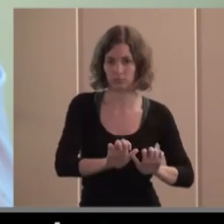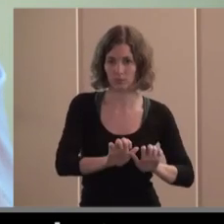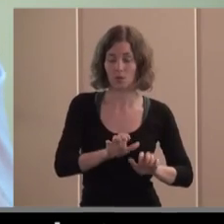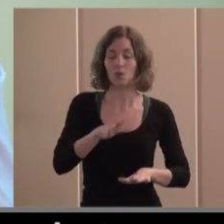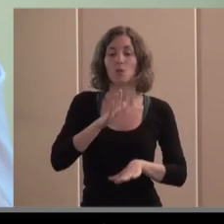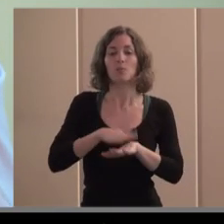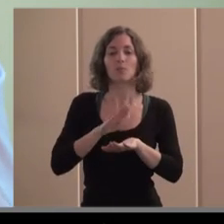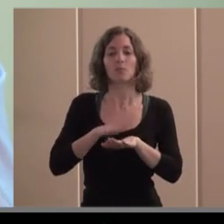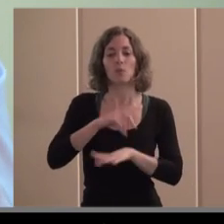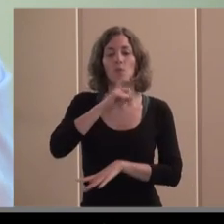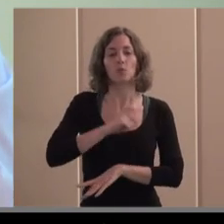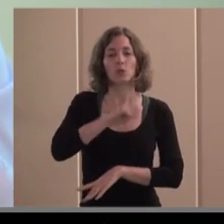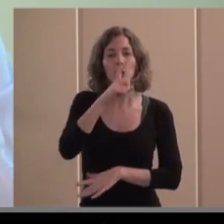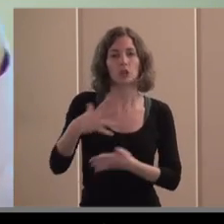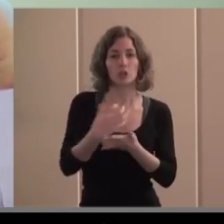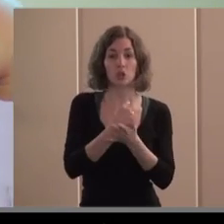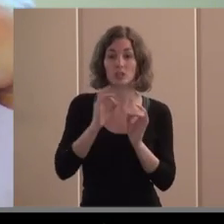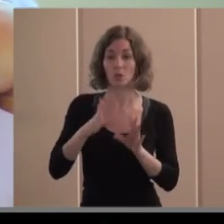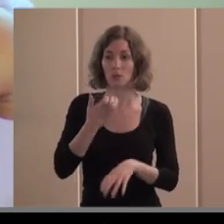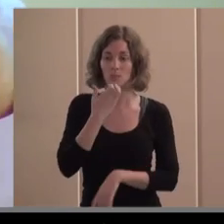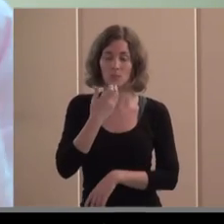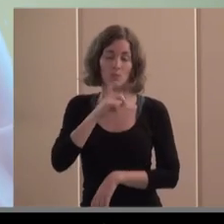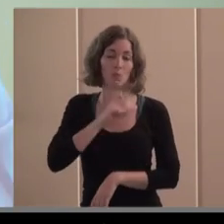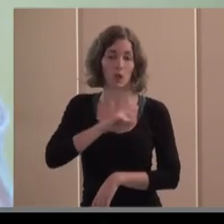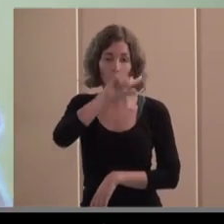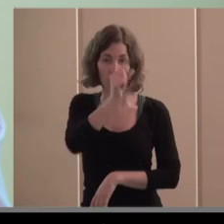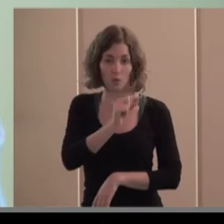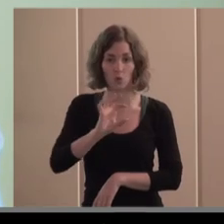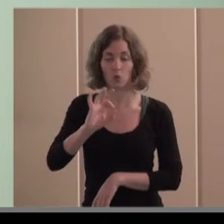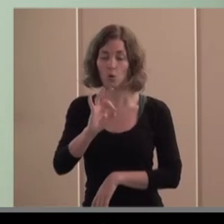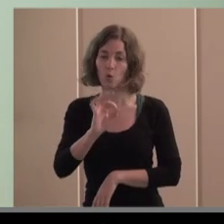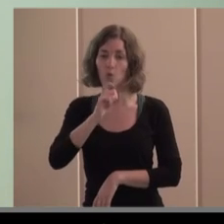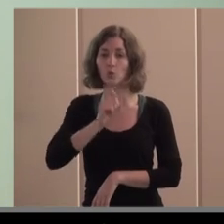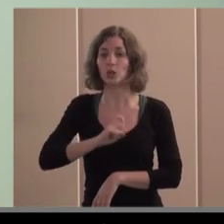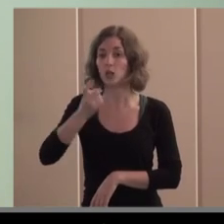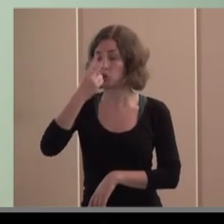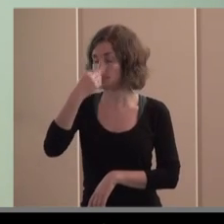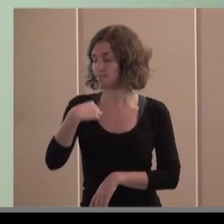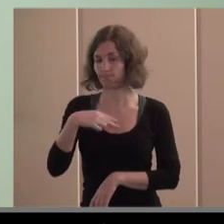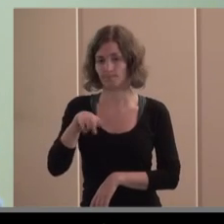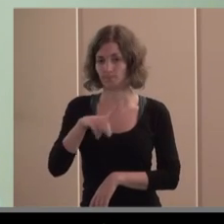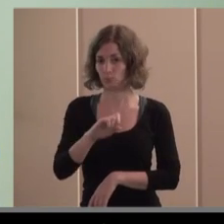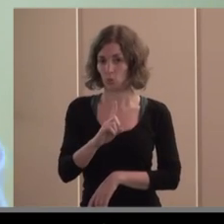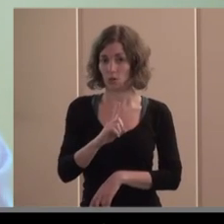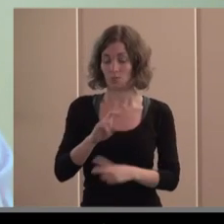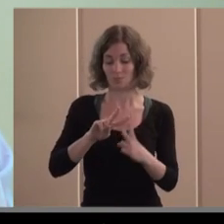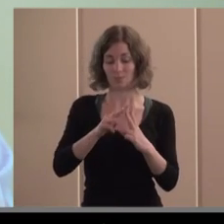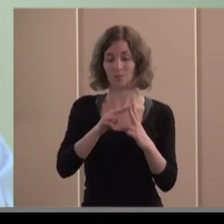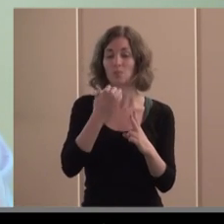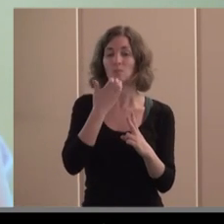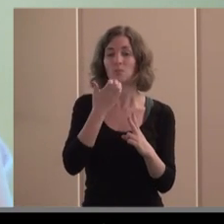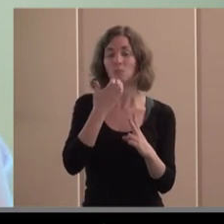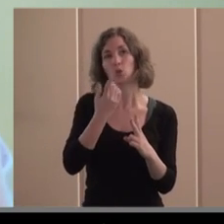del estilo de fundación Vodafone o fundación 11 que son fundaciones de como se dice la